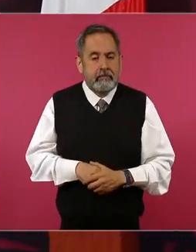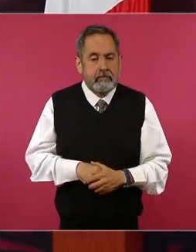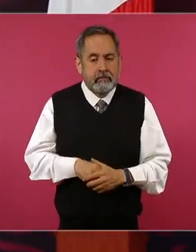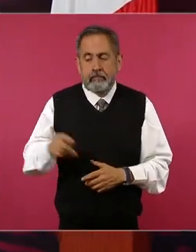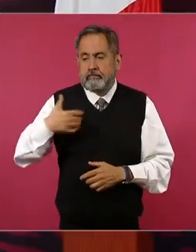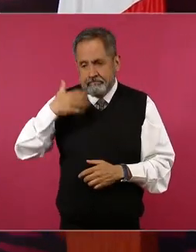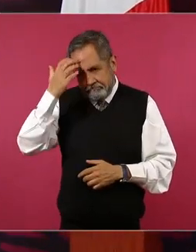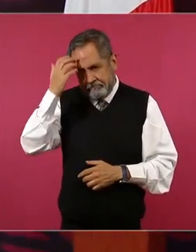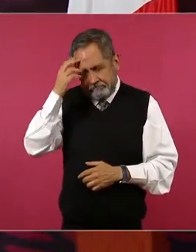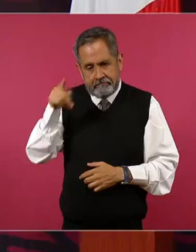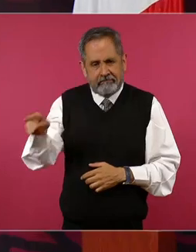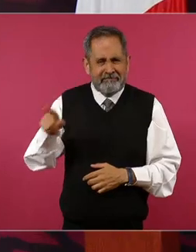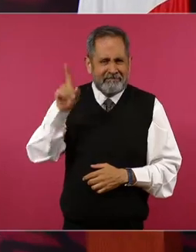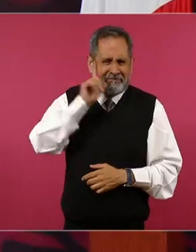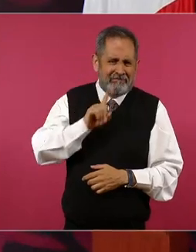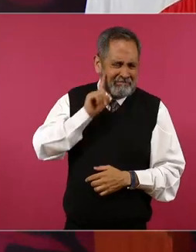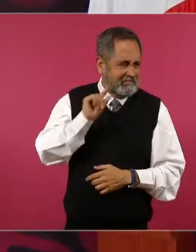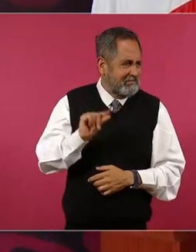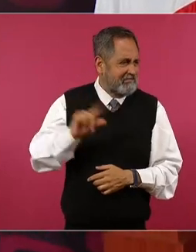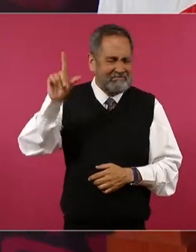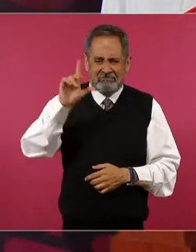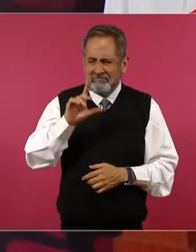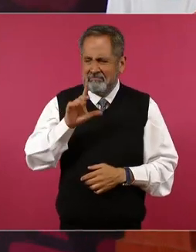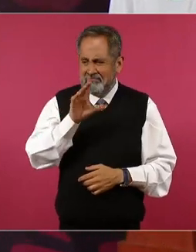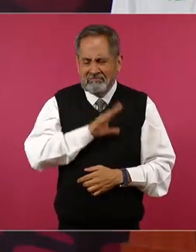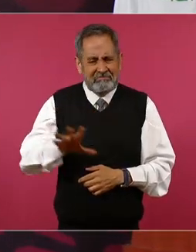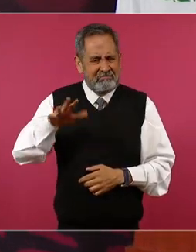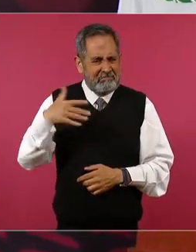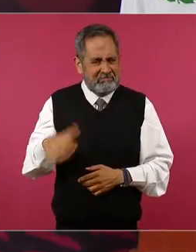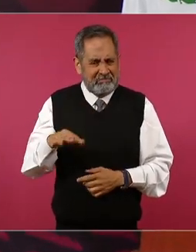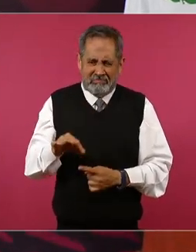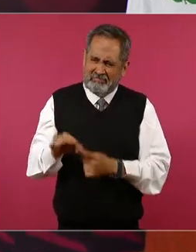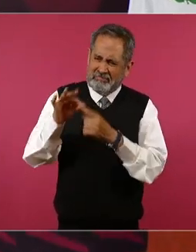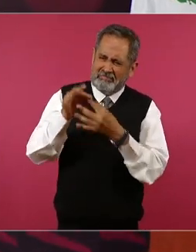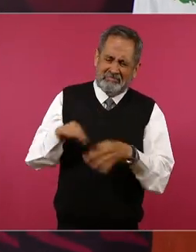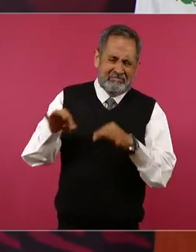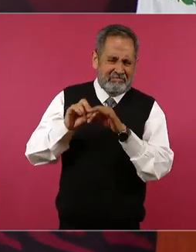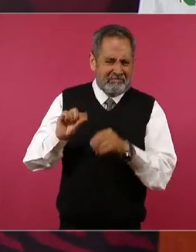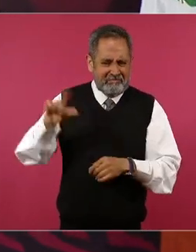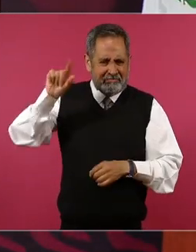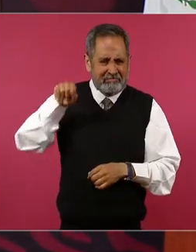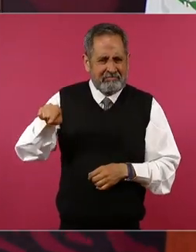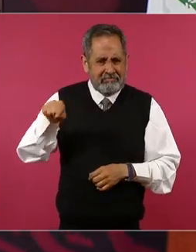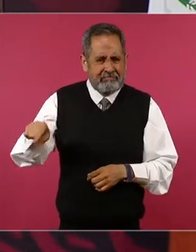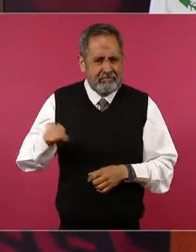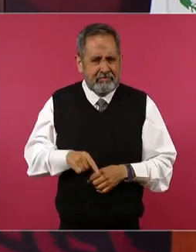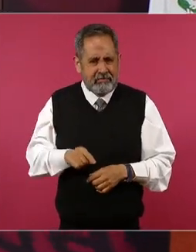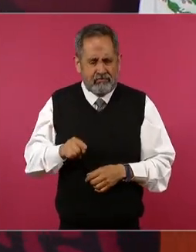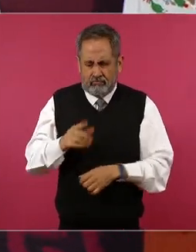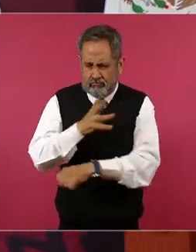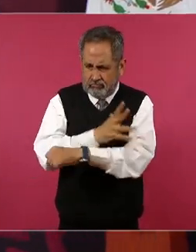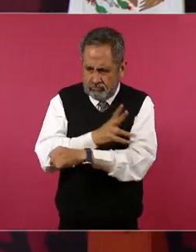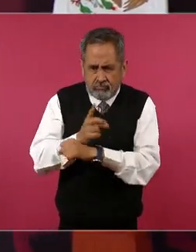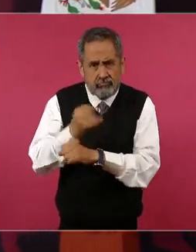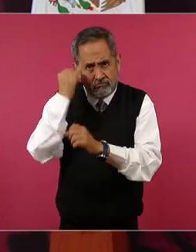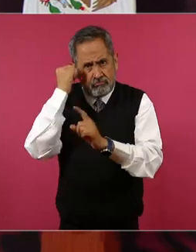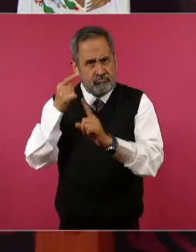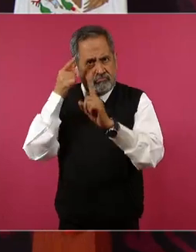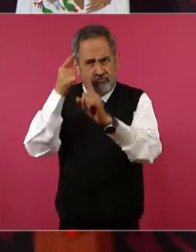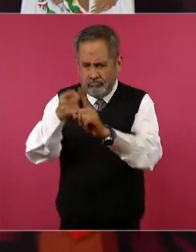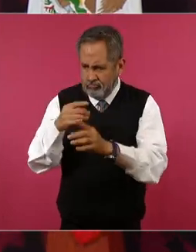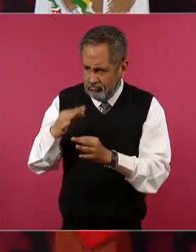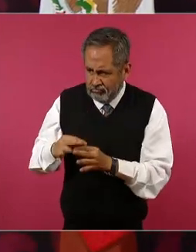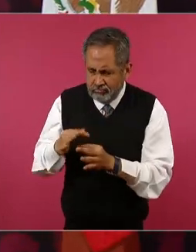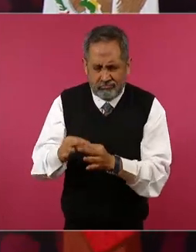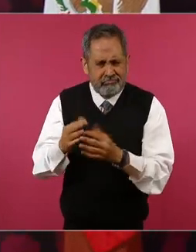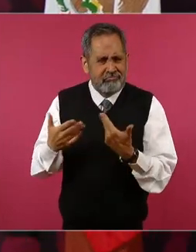conocemos es una mujer excepcional extraordinaria con principios con ideales